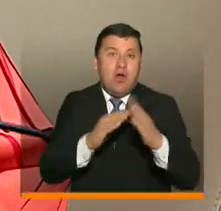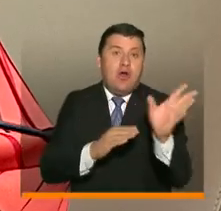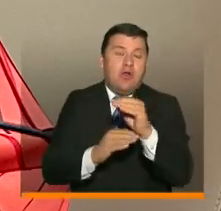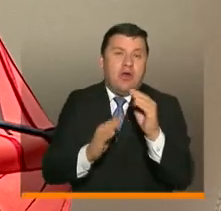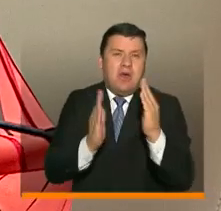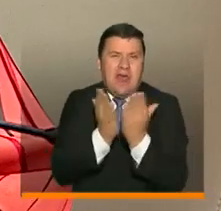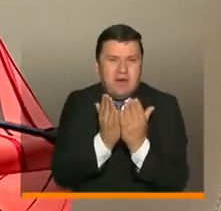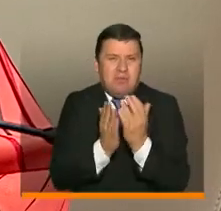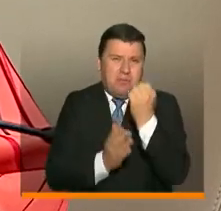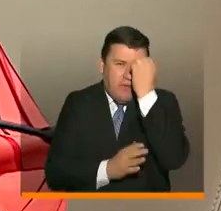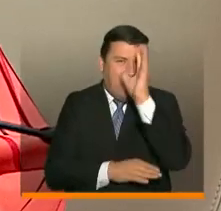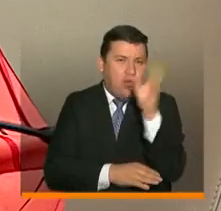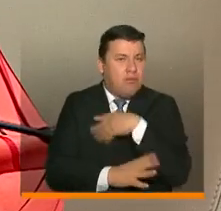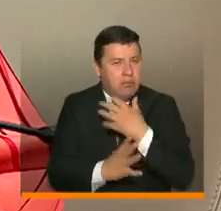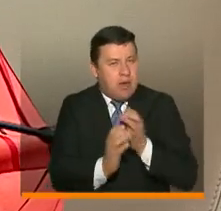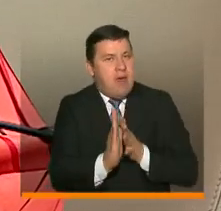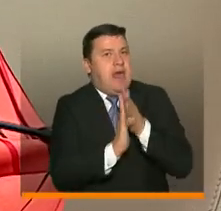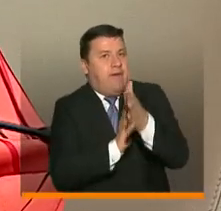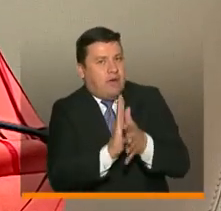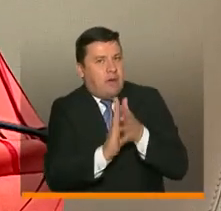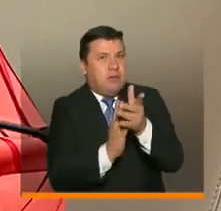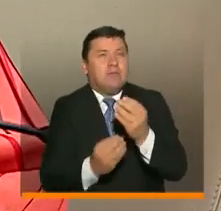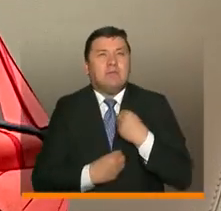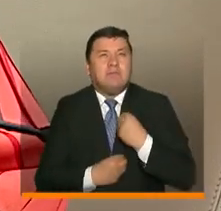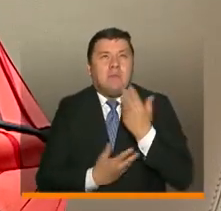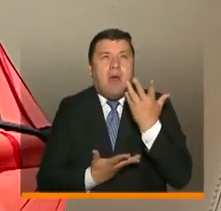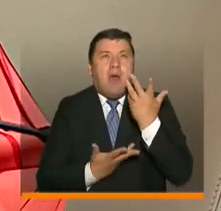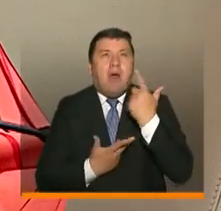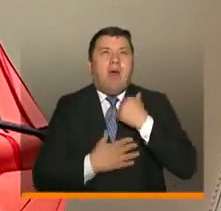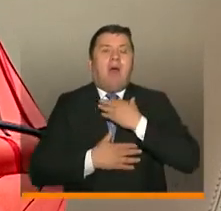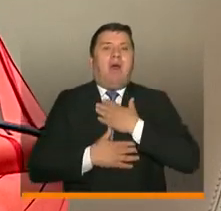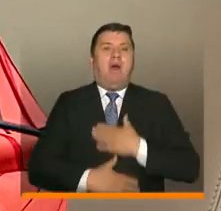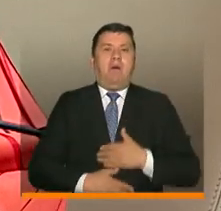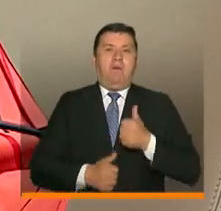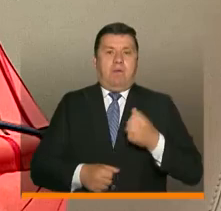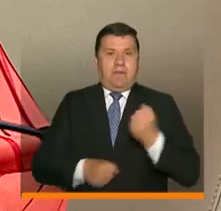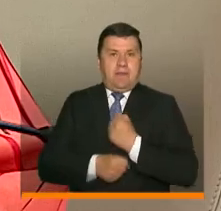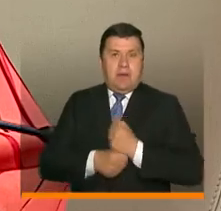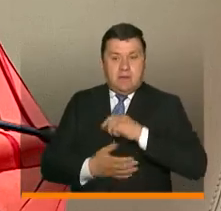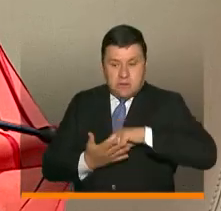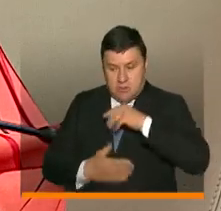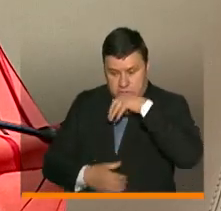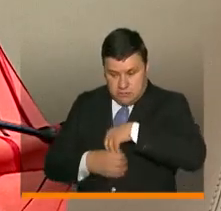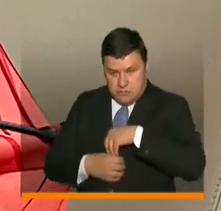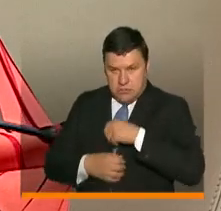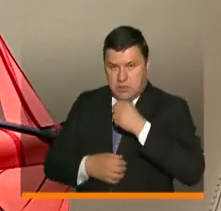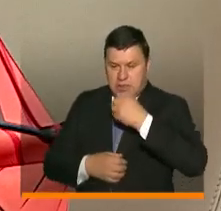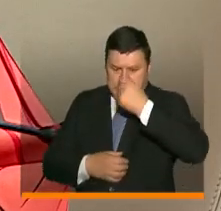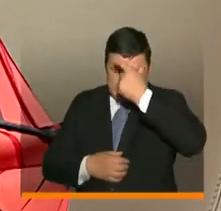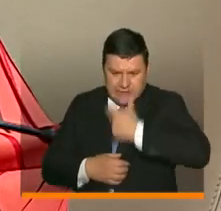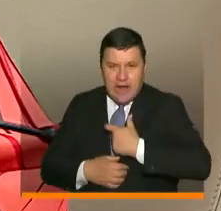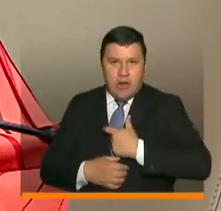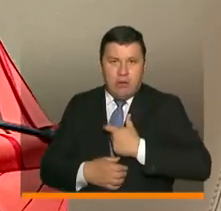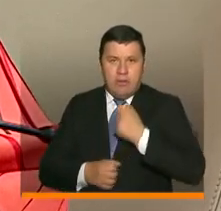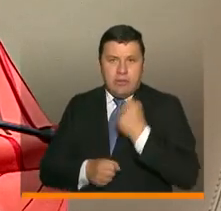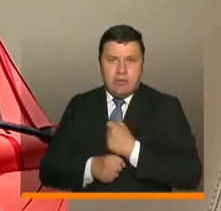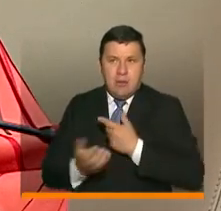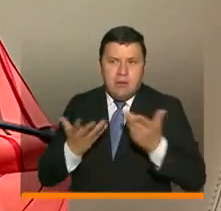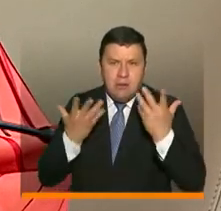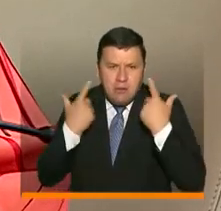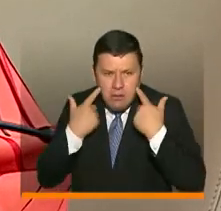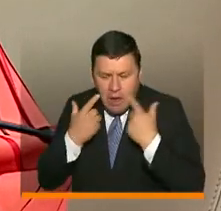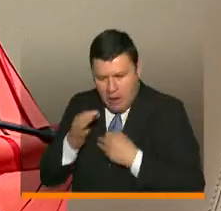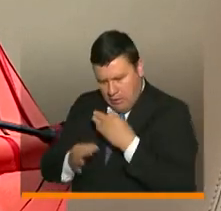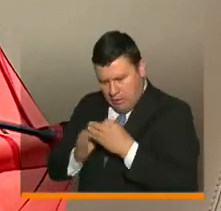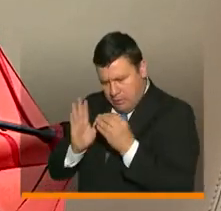académica e ir dando información que les dé la tranquilidad de que estamos haciendo un trabajo serio, con escucha y sobre todo con un principio